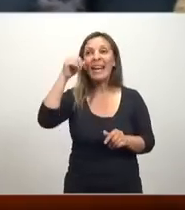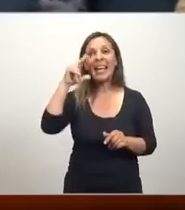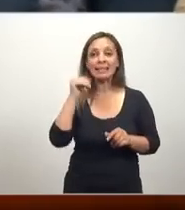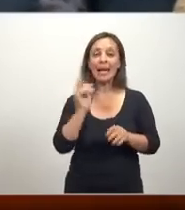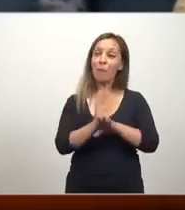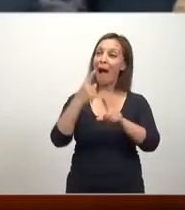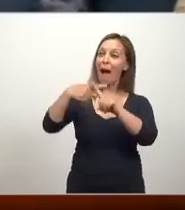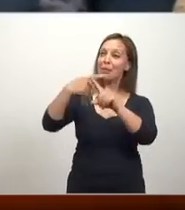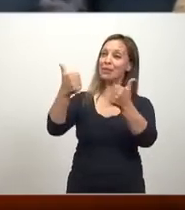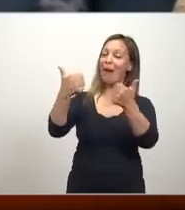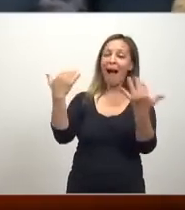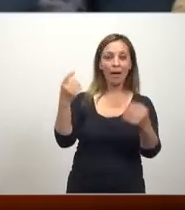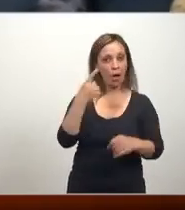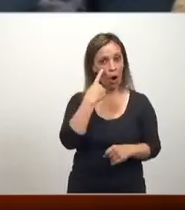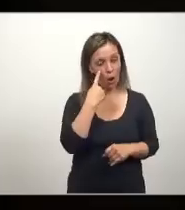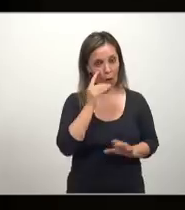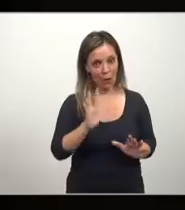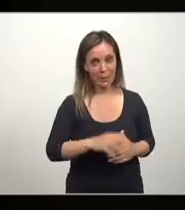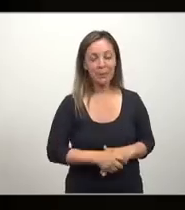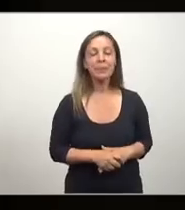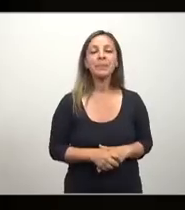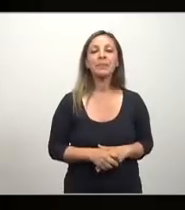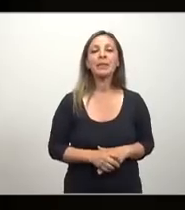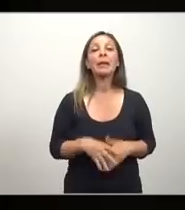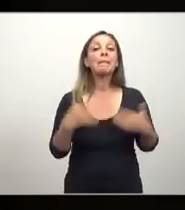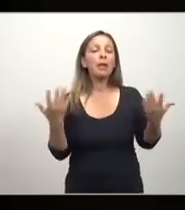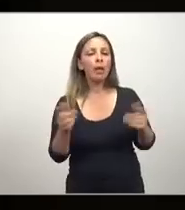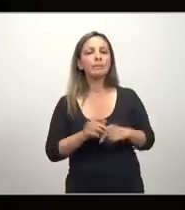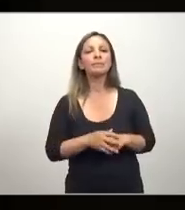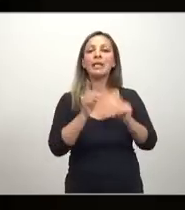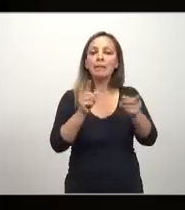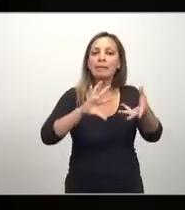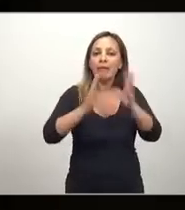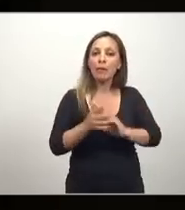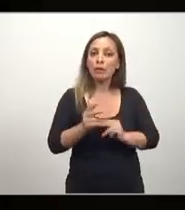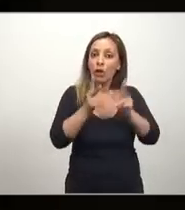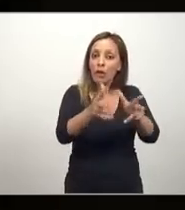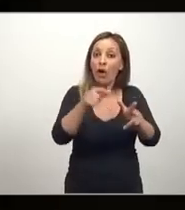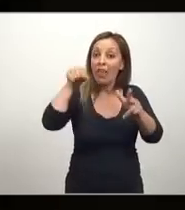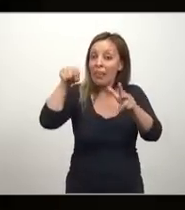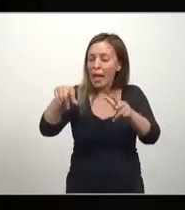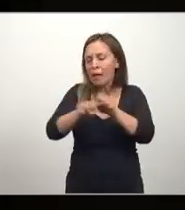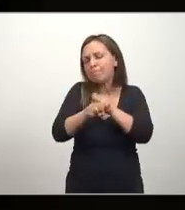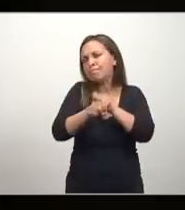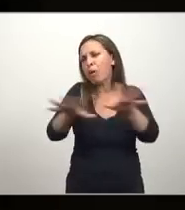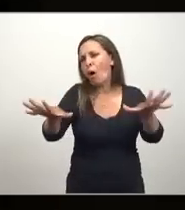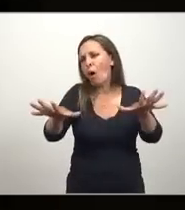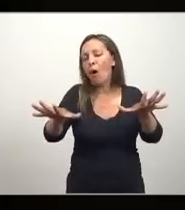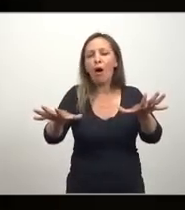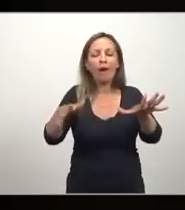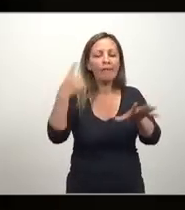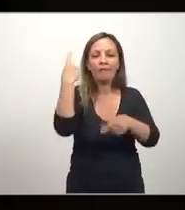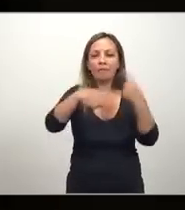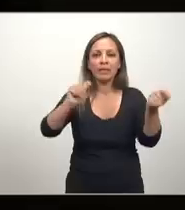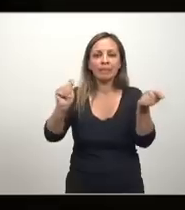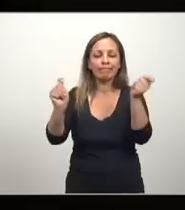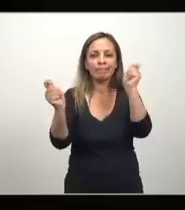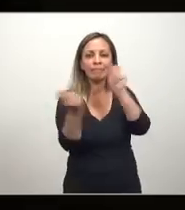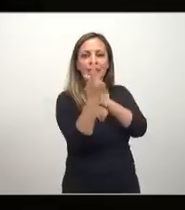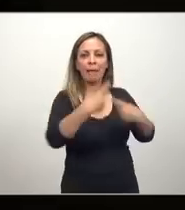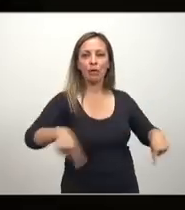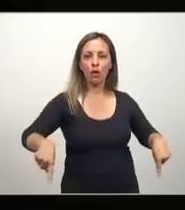Ya se necesitan juicios de valor para esto. Pero también, como les decía, de aquí se extrapoló todo. O sea, lo que está describiendo Smith es lo que